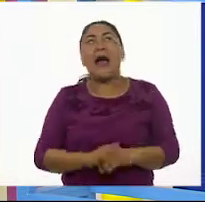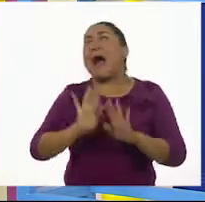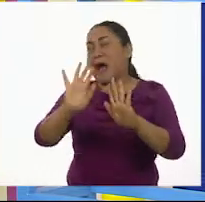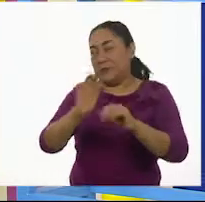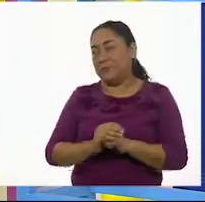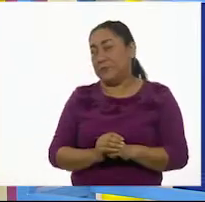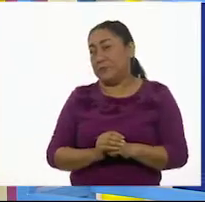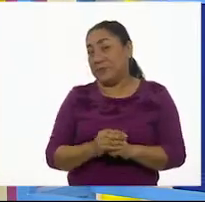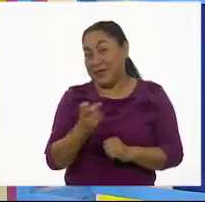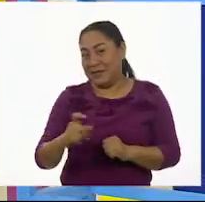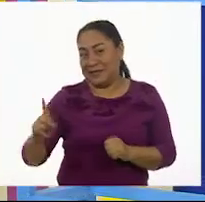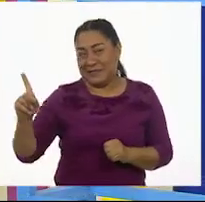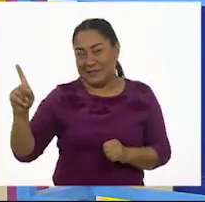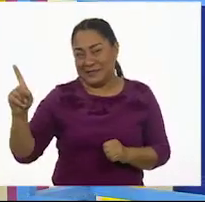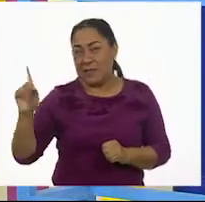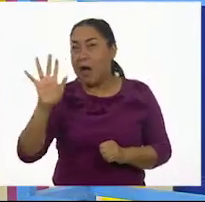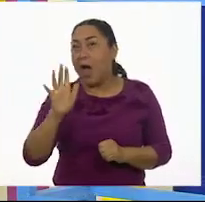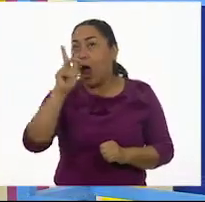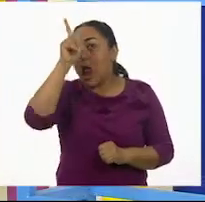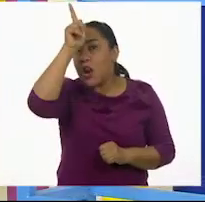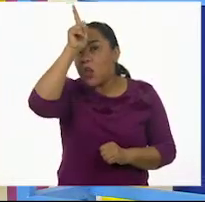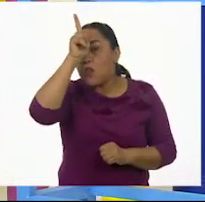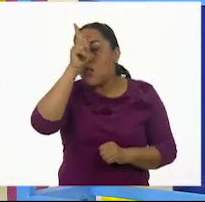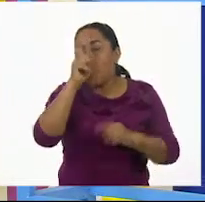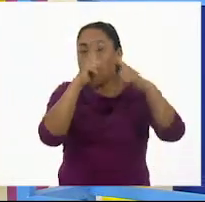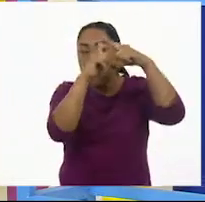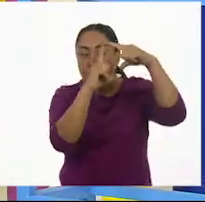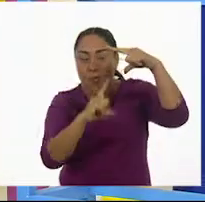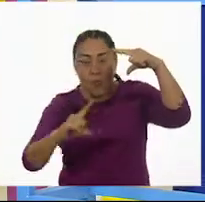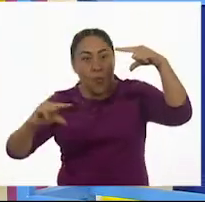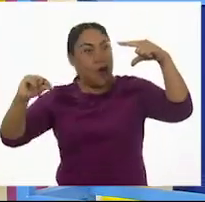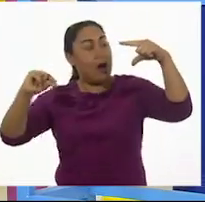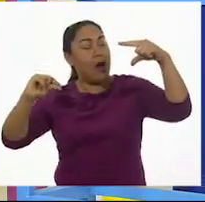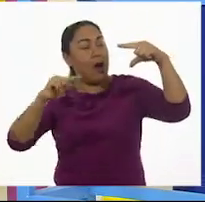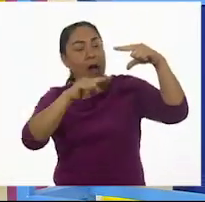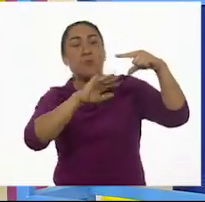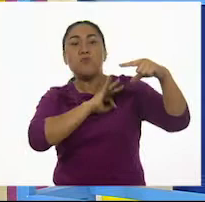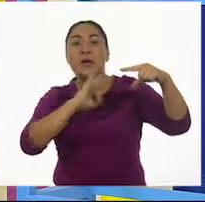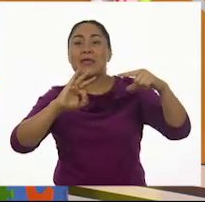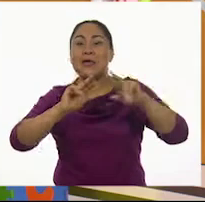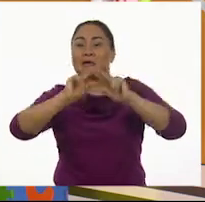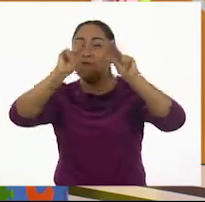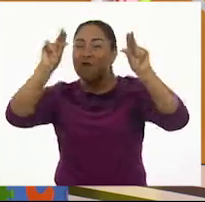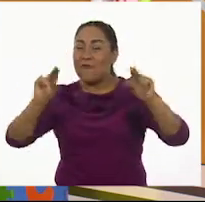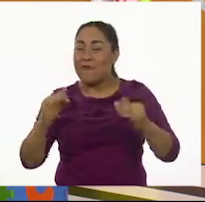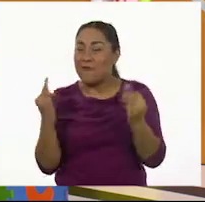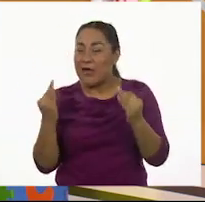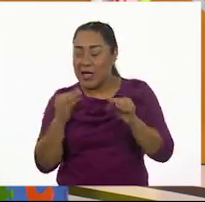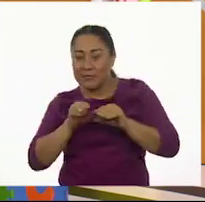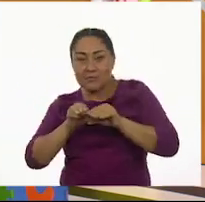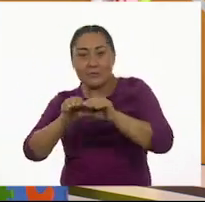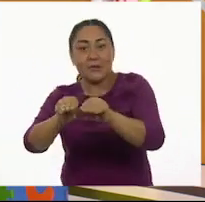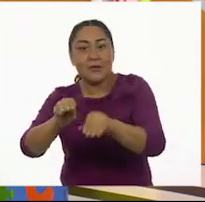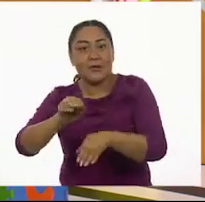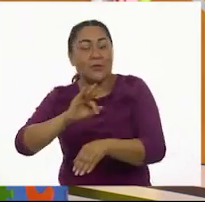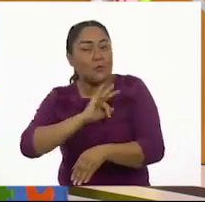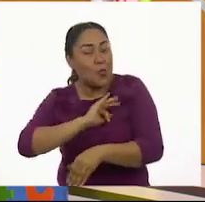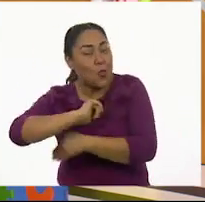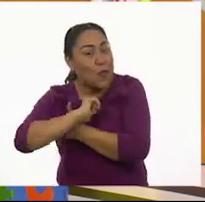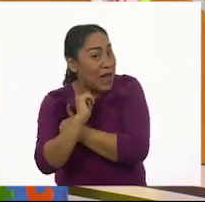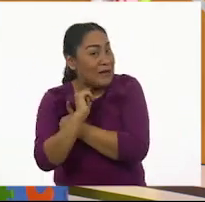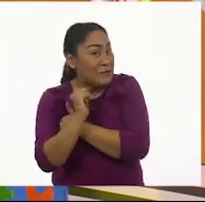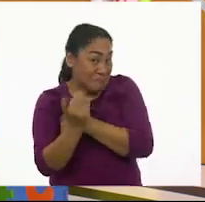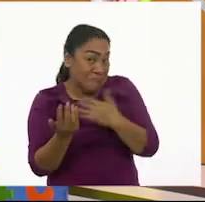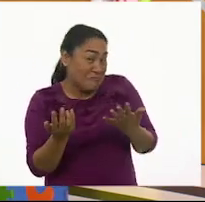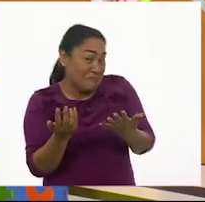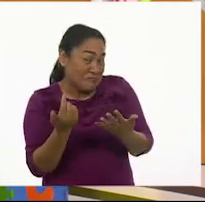un pedazo de luna que puedo guardar en el refrigerador. El queso. Un pedazo de luna que puede guardar en